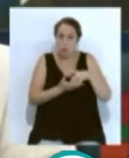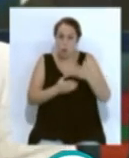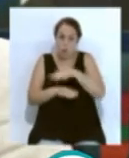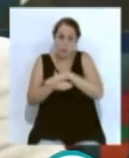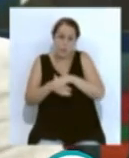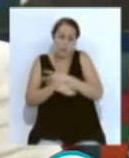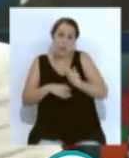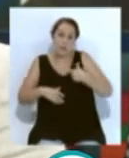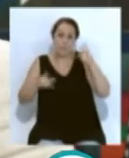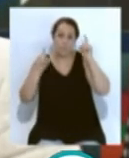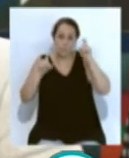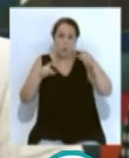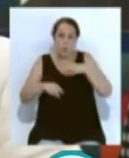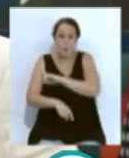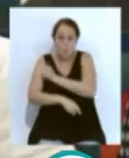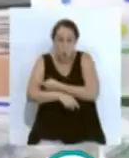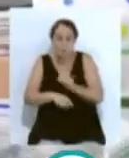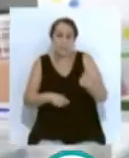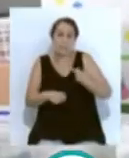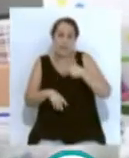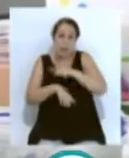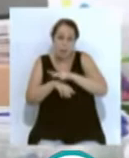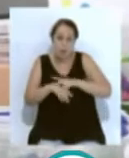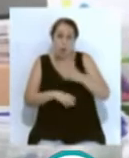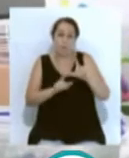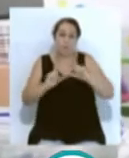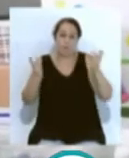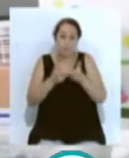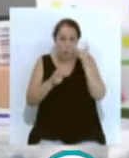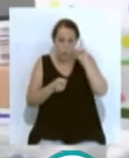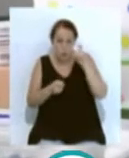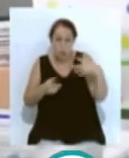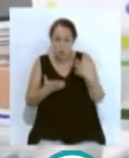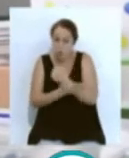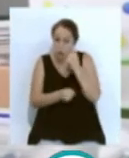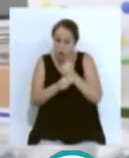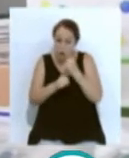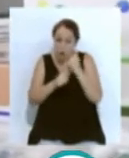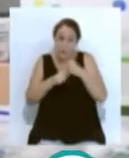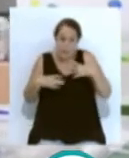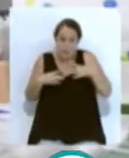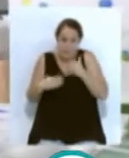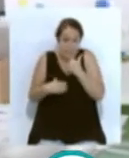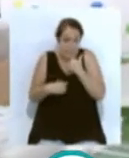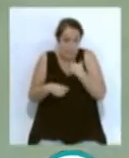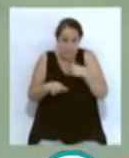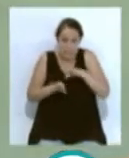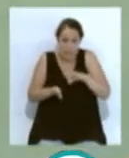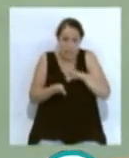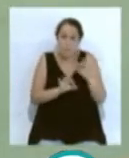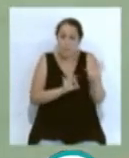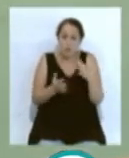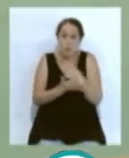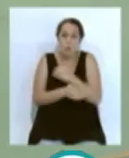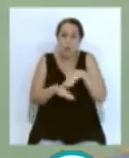de Educación y Deportes, desde la delegación, todos los claustros, todos los equipos directivos, pues llevan prácticamente sin vacaciones y preparando todo para que la